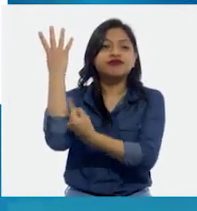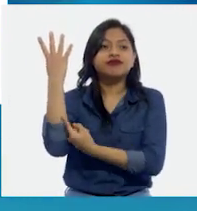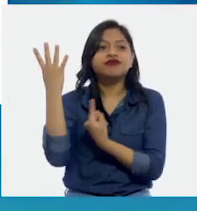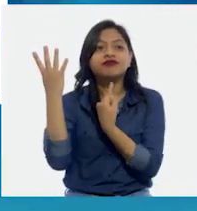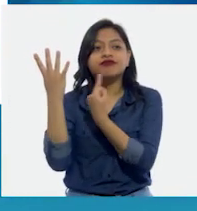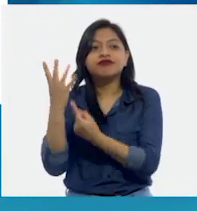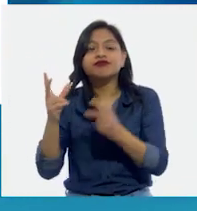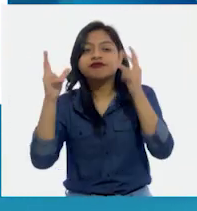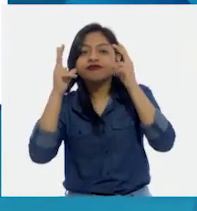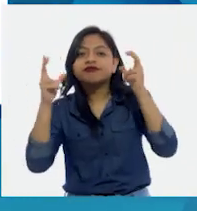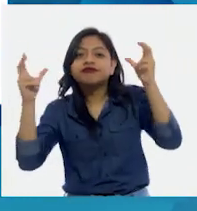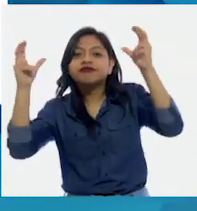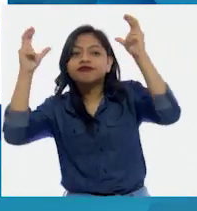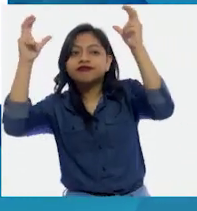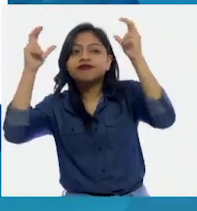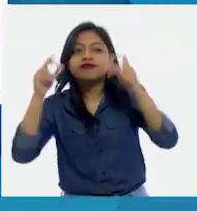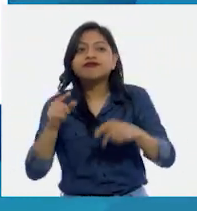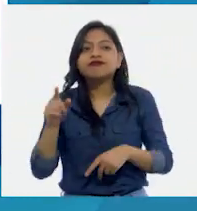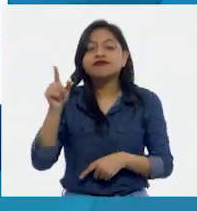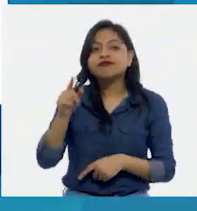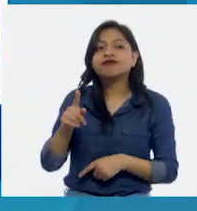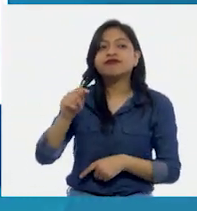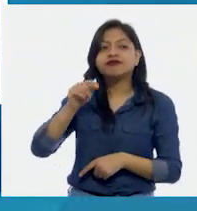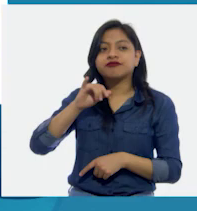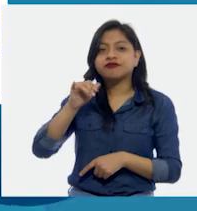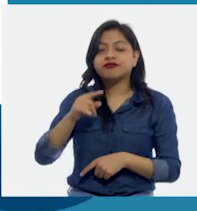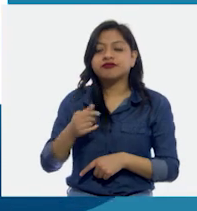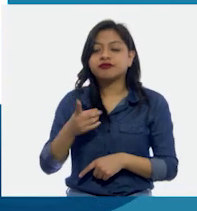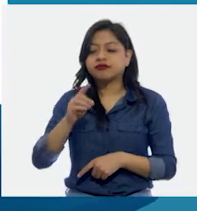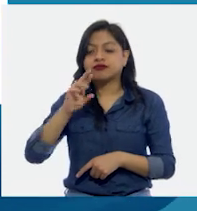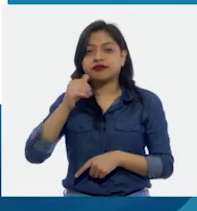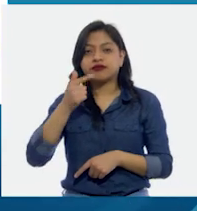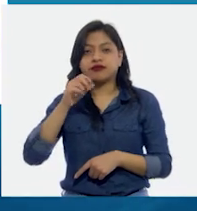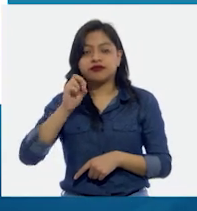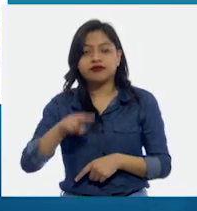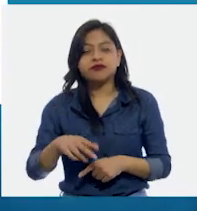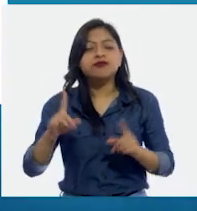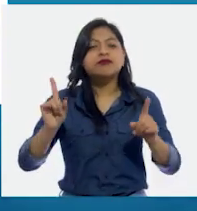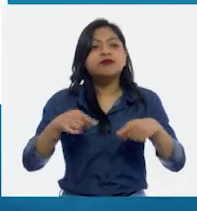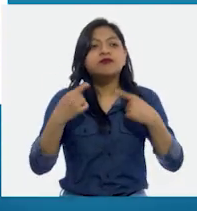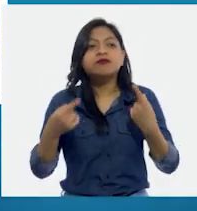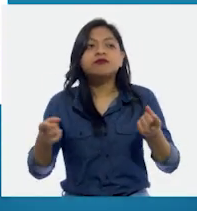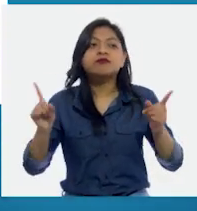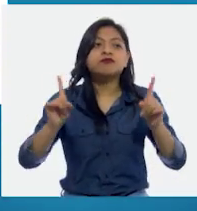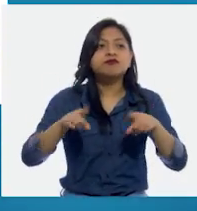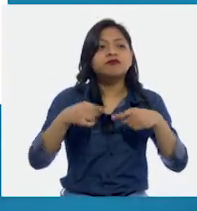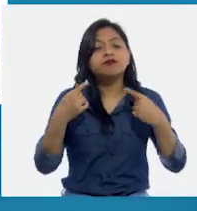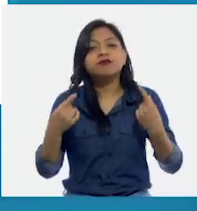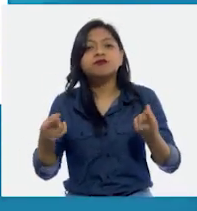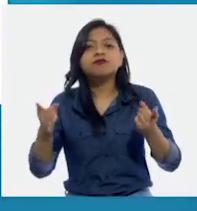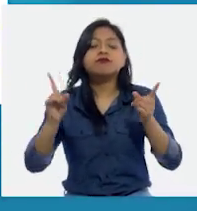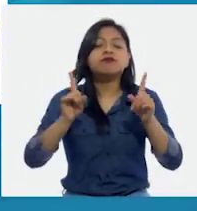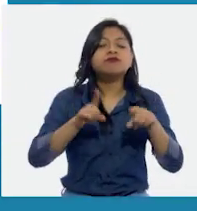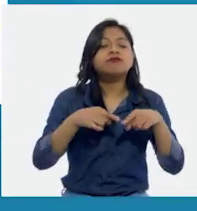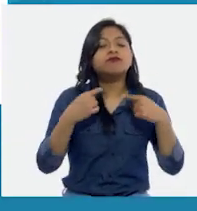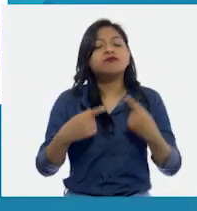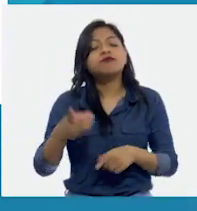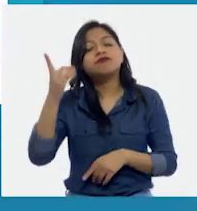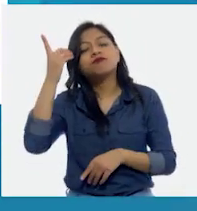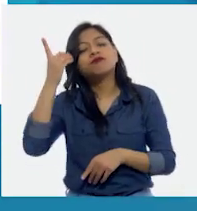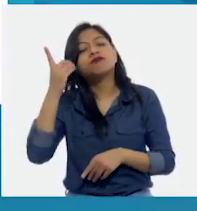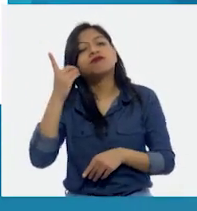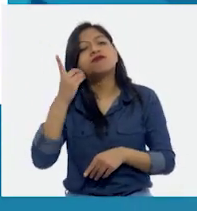mazanes, y el tepe escuincletragón. Pídenle al alba su almohada,